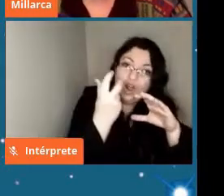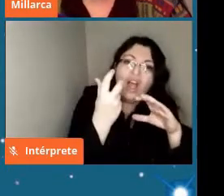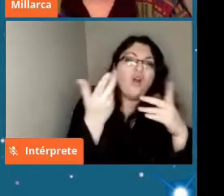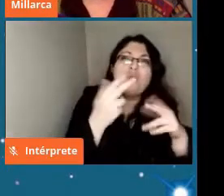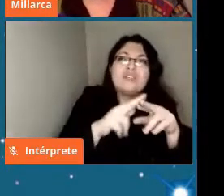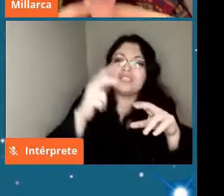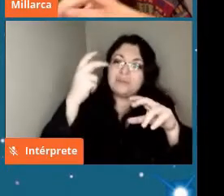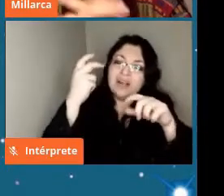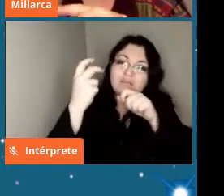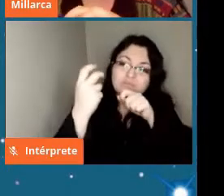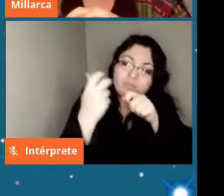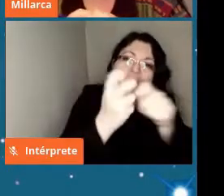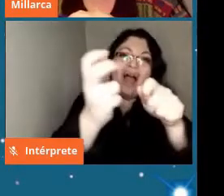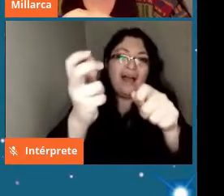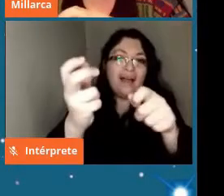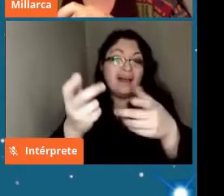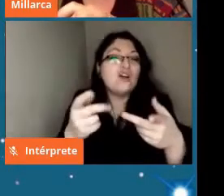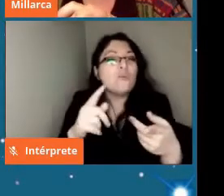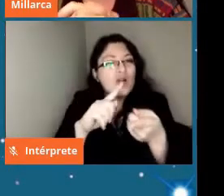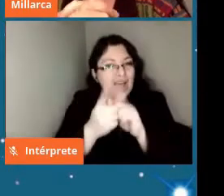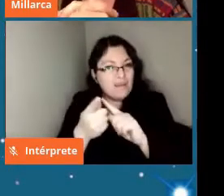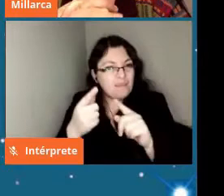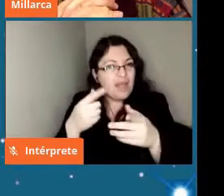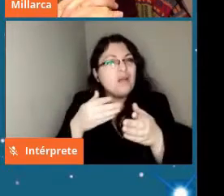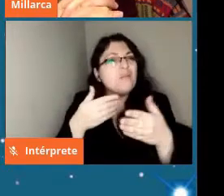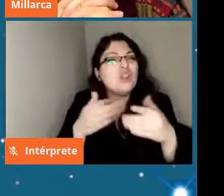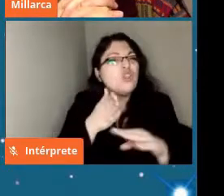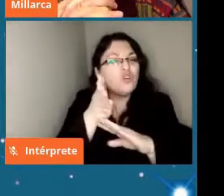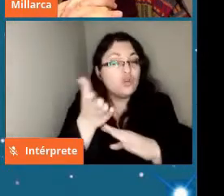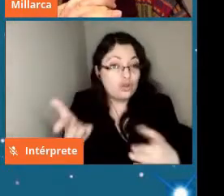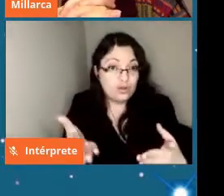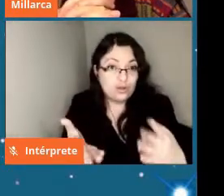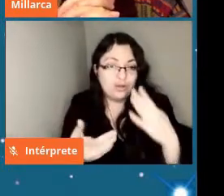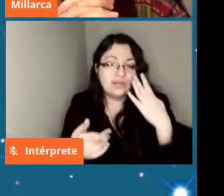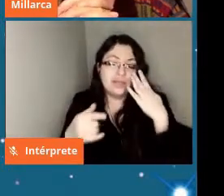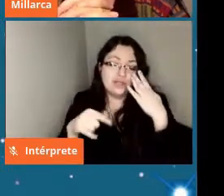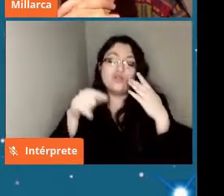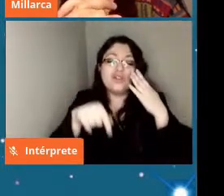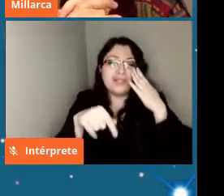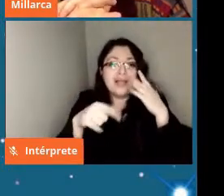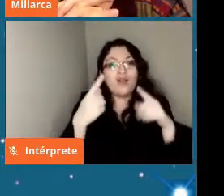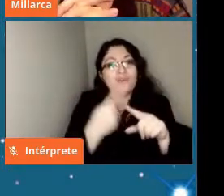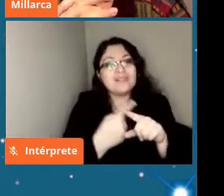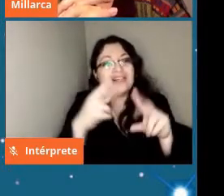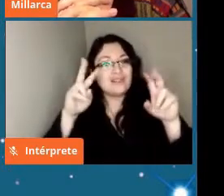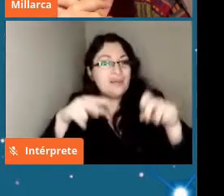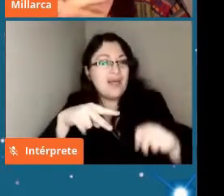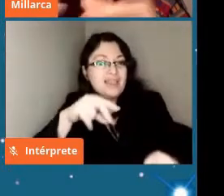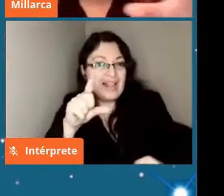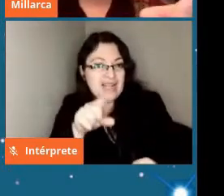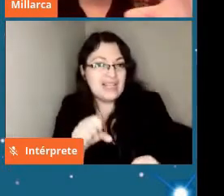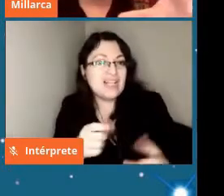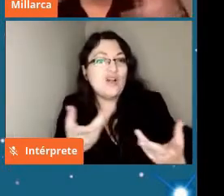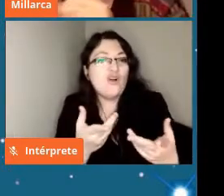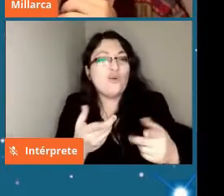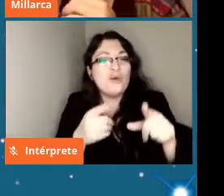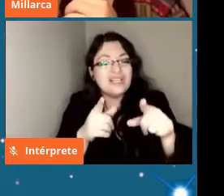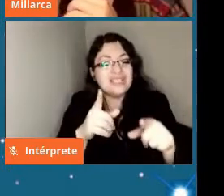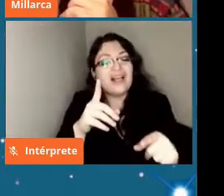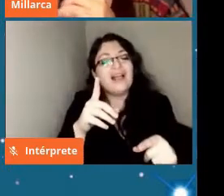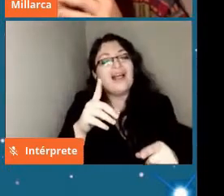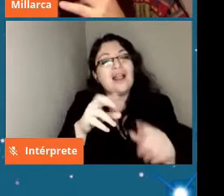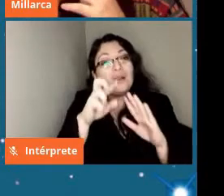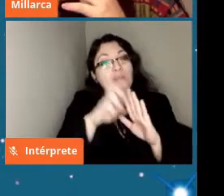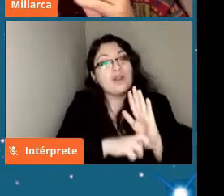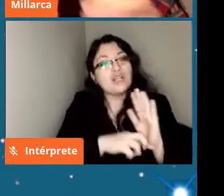también hoy día sobre esta misión de la ESA con la NASA que es DART DART va a ser